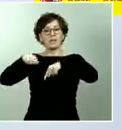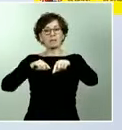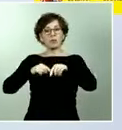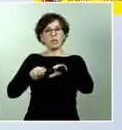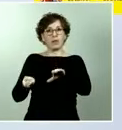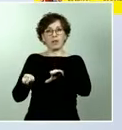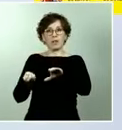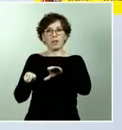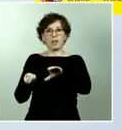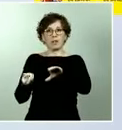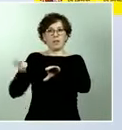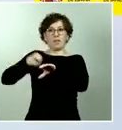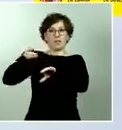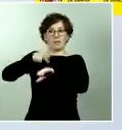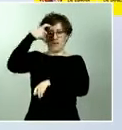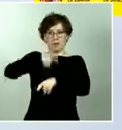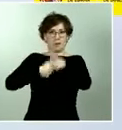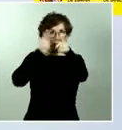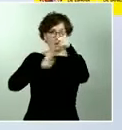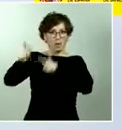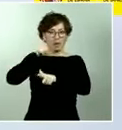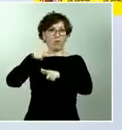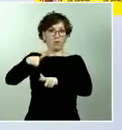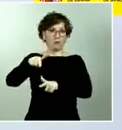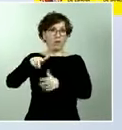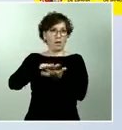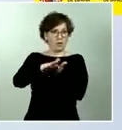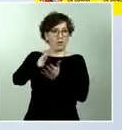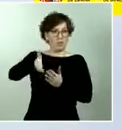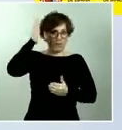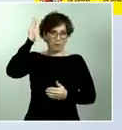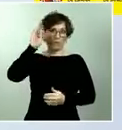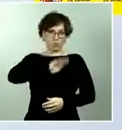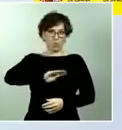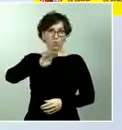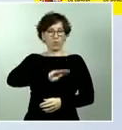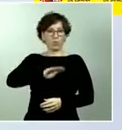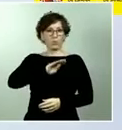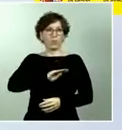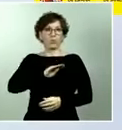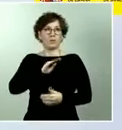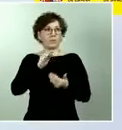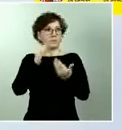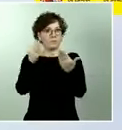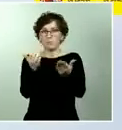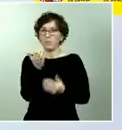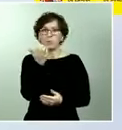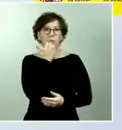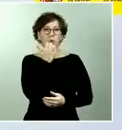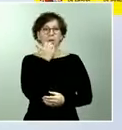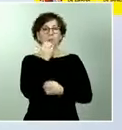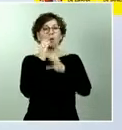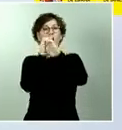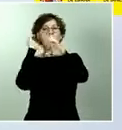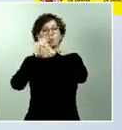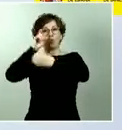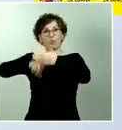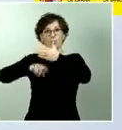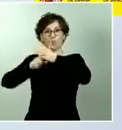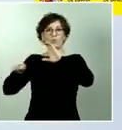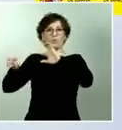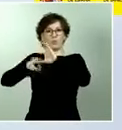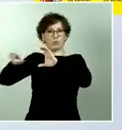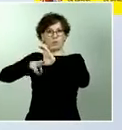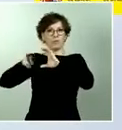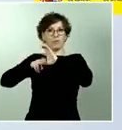el impacto es enorme y en alguno de los servicios como por ejemplo los servicios discrecionales los que organizan excursiones